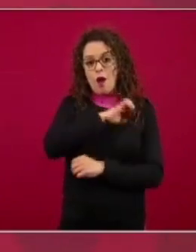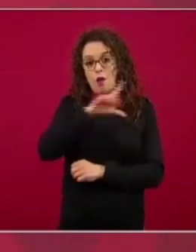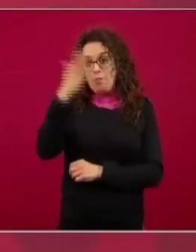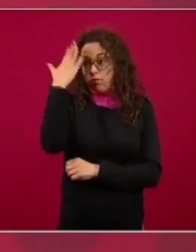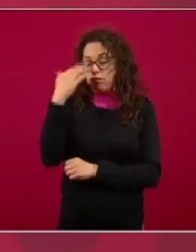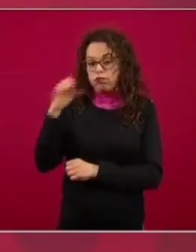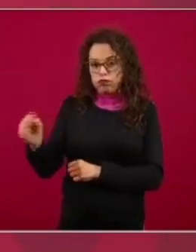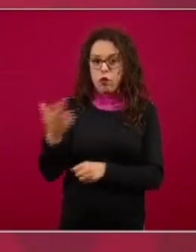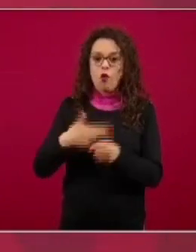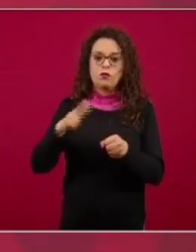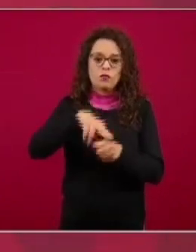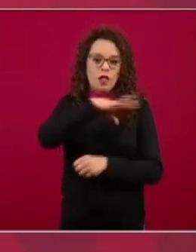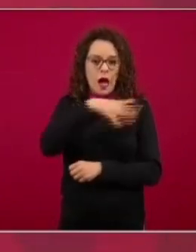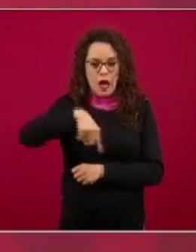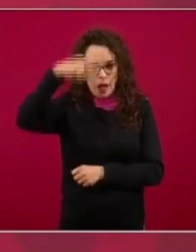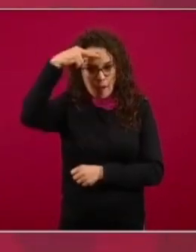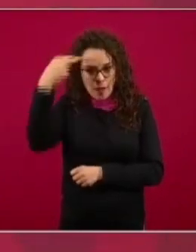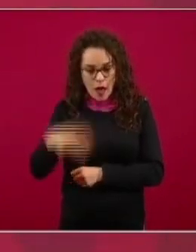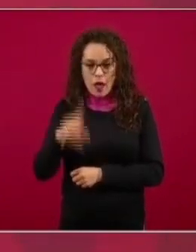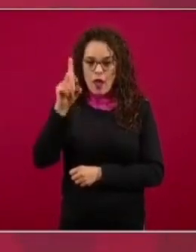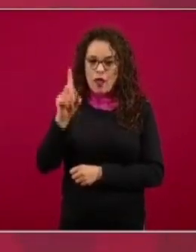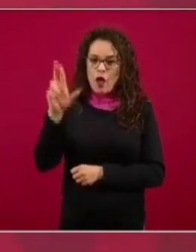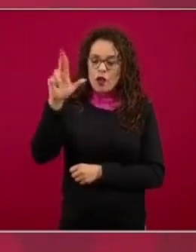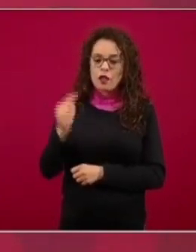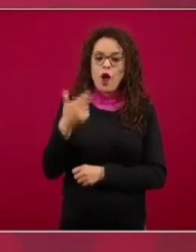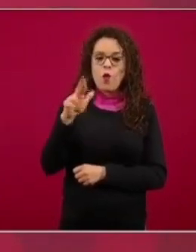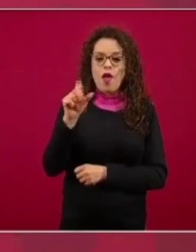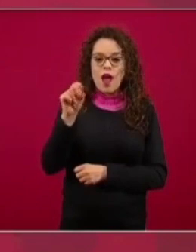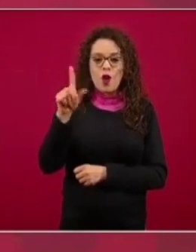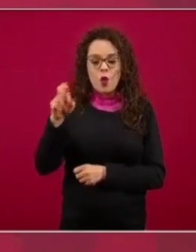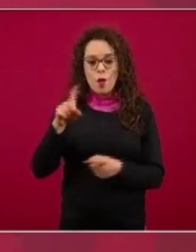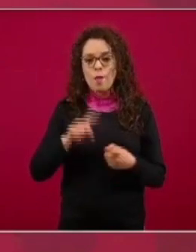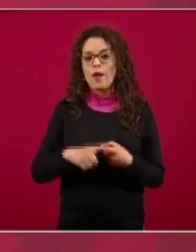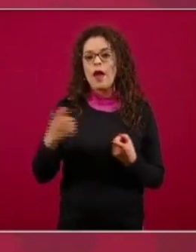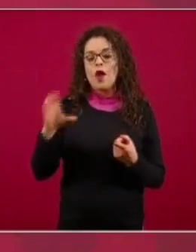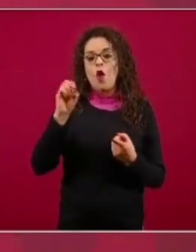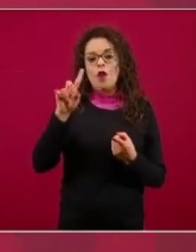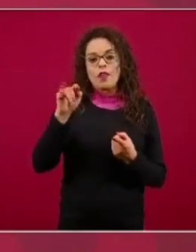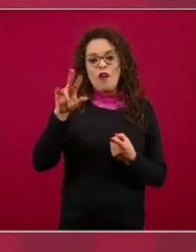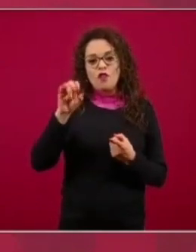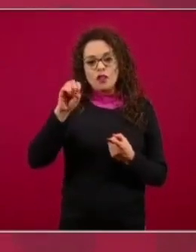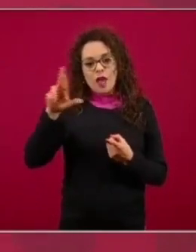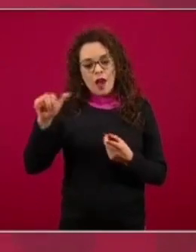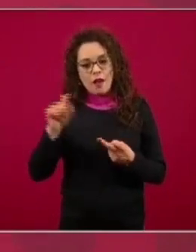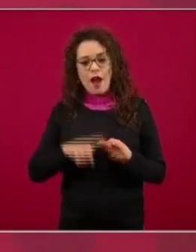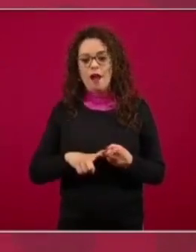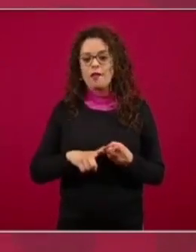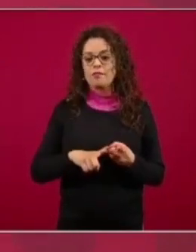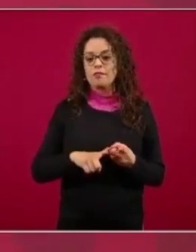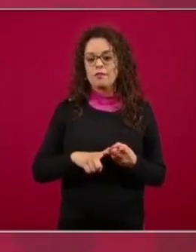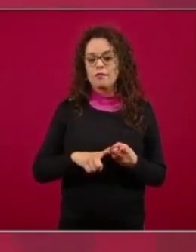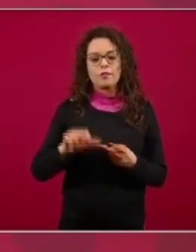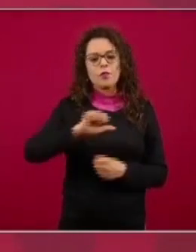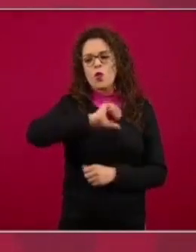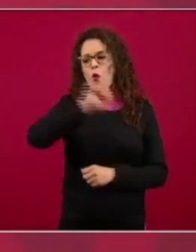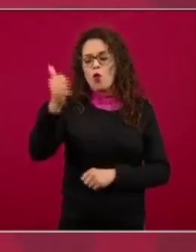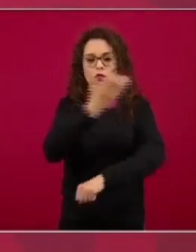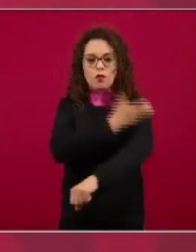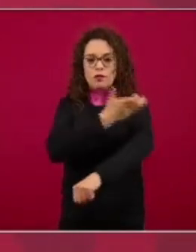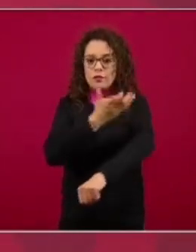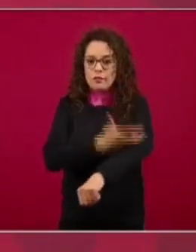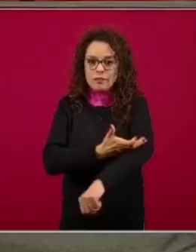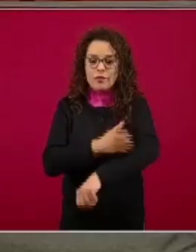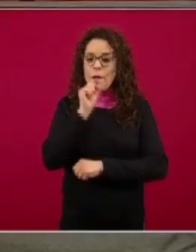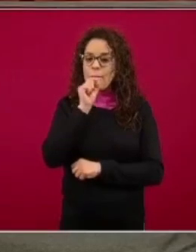hospital general de México la doctora Guadalupe Guerrero el doctor Octavio Sierra del hospital Gia González y otros colegas